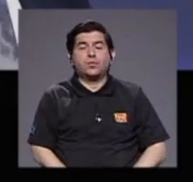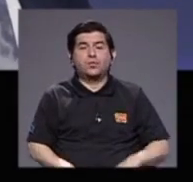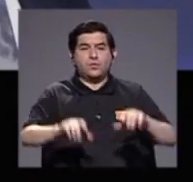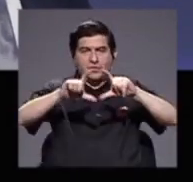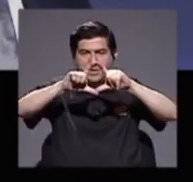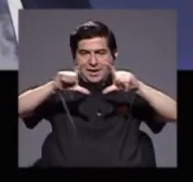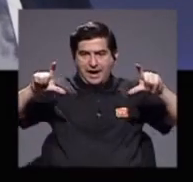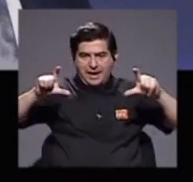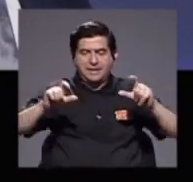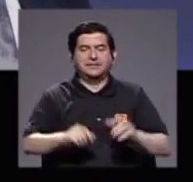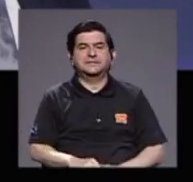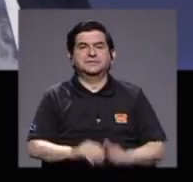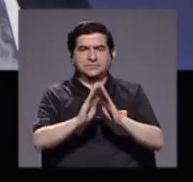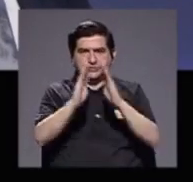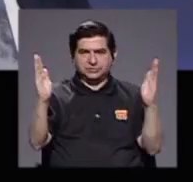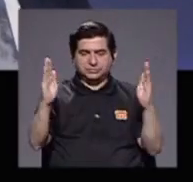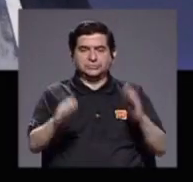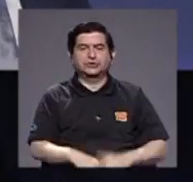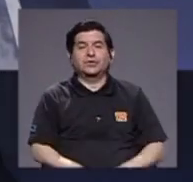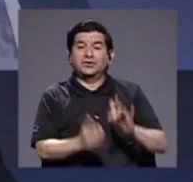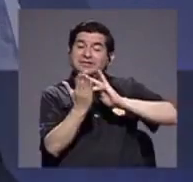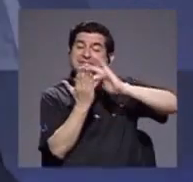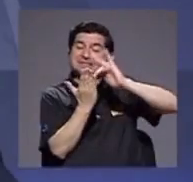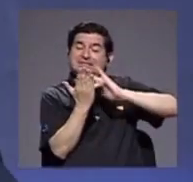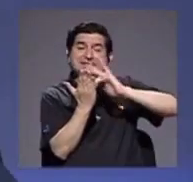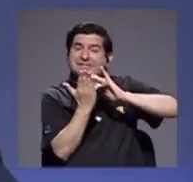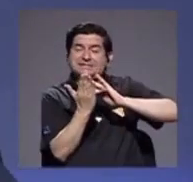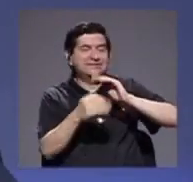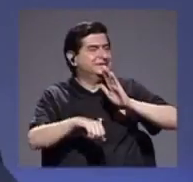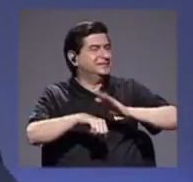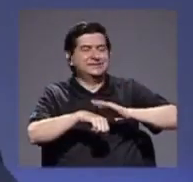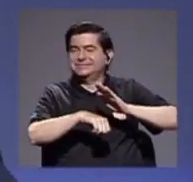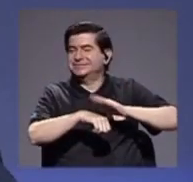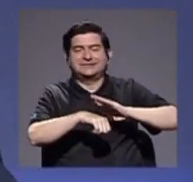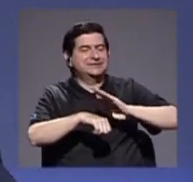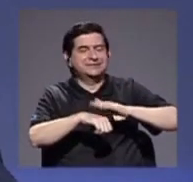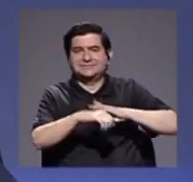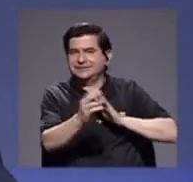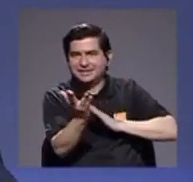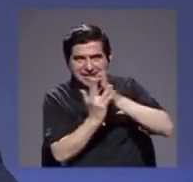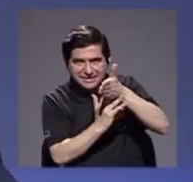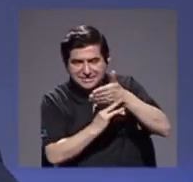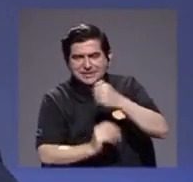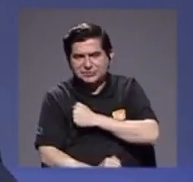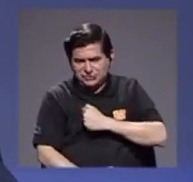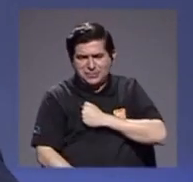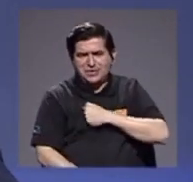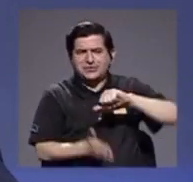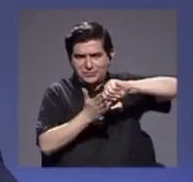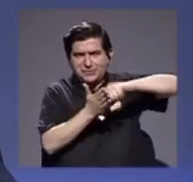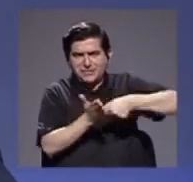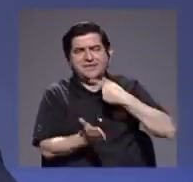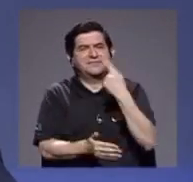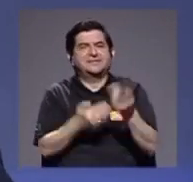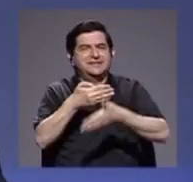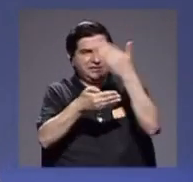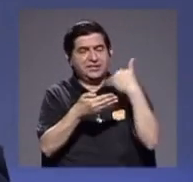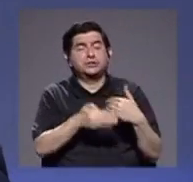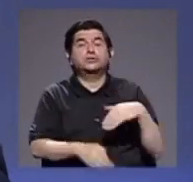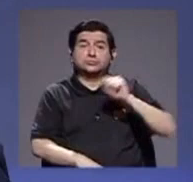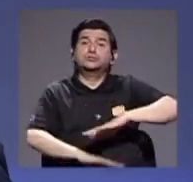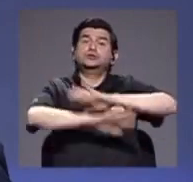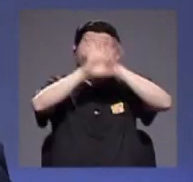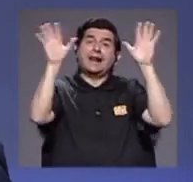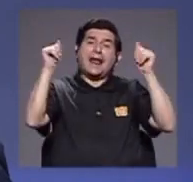en muchos casos es del celular, no permite el acceso. Perdón, pero es para reafirmar lo que usted decía. Claro,